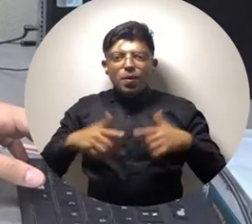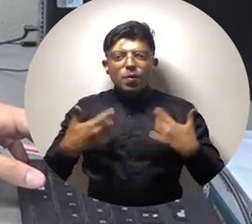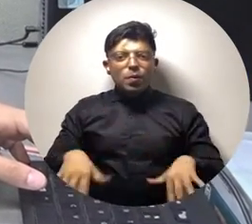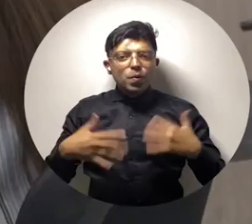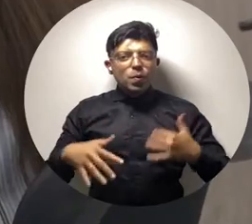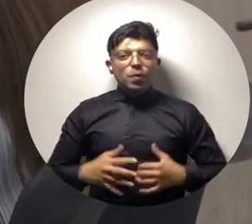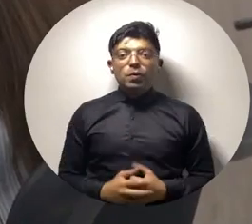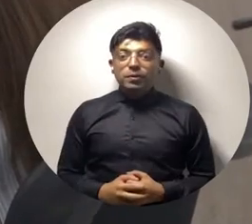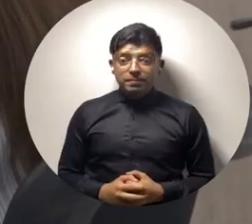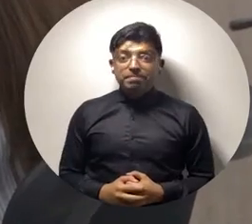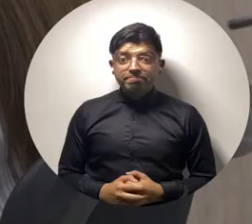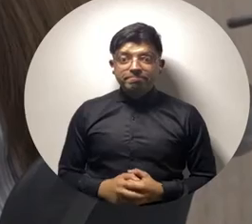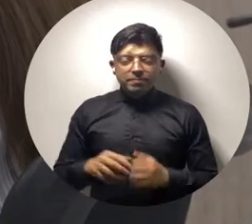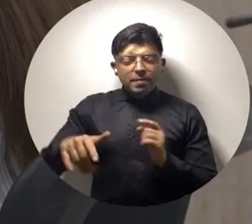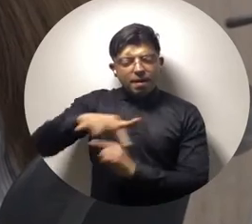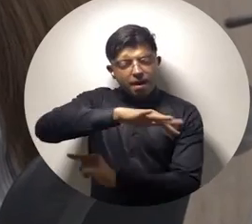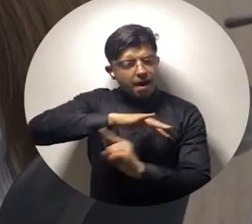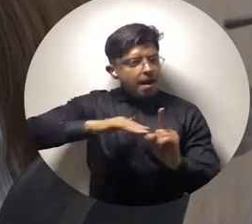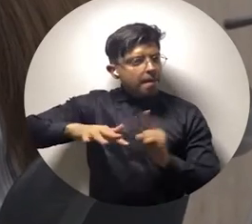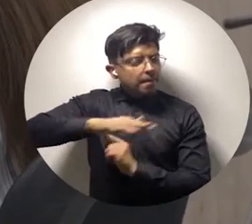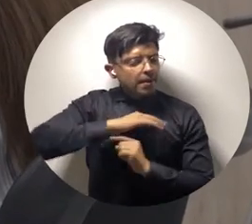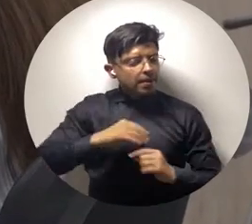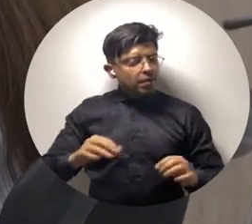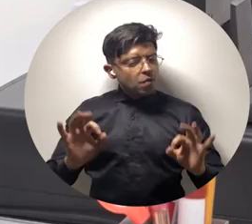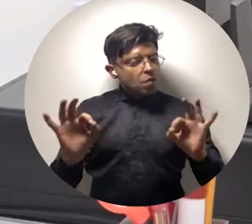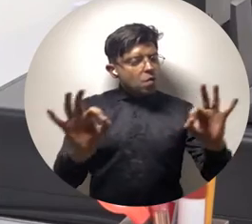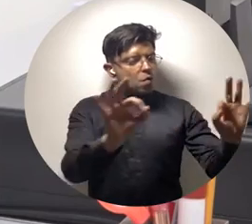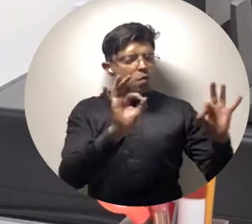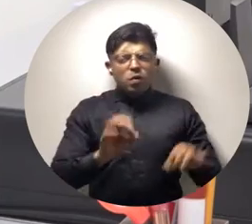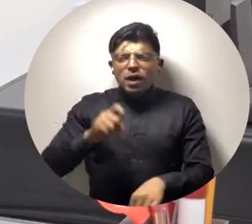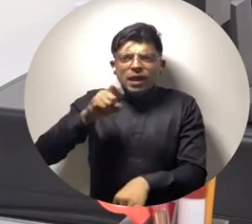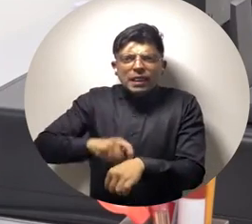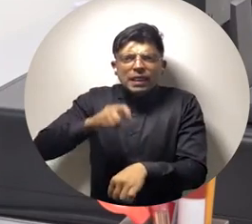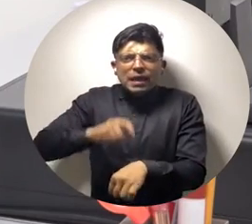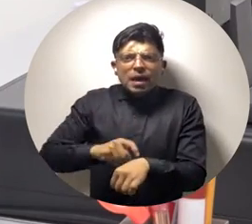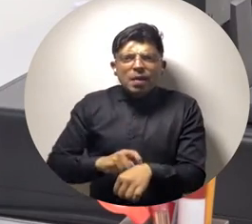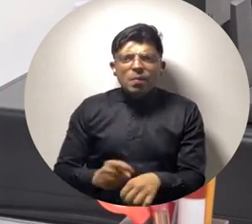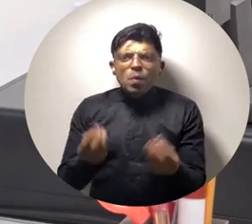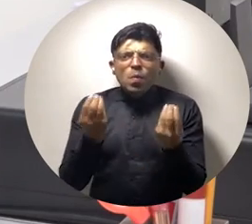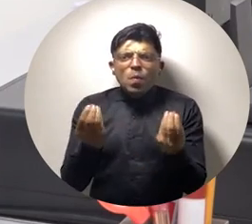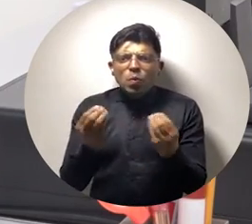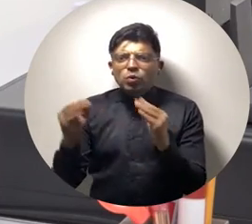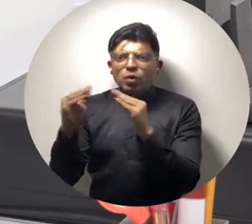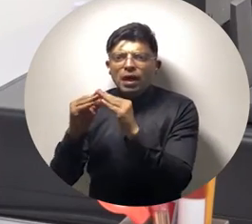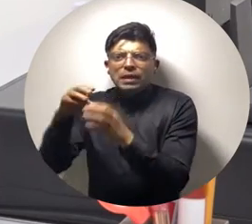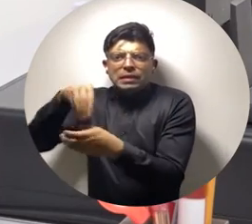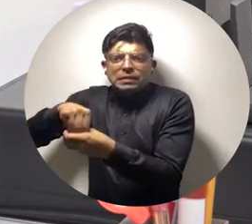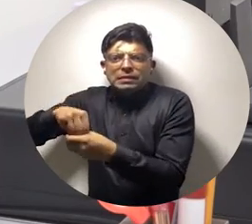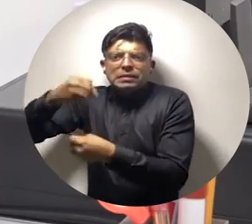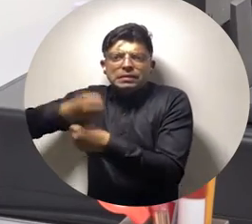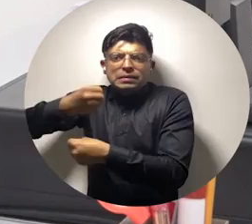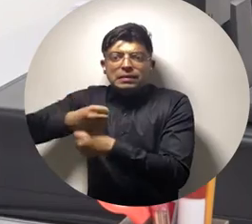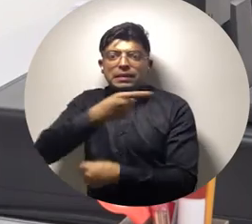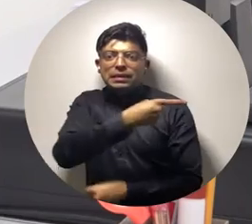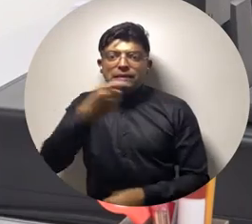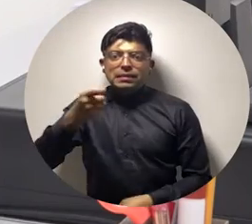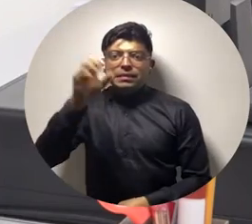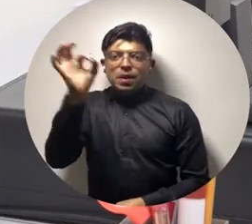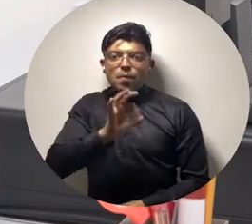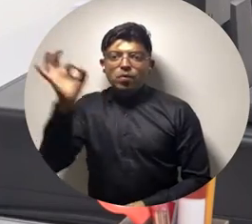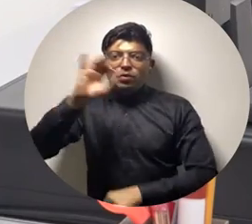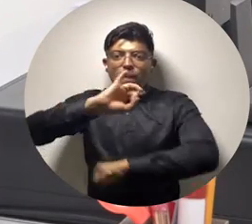así mismo crear un ambiente agradable después de tanto tiempo trabajando desde casa, 100%